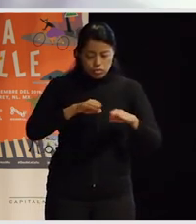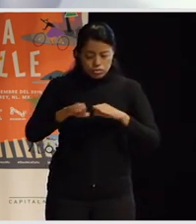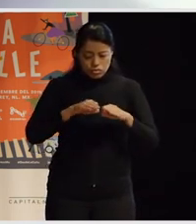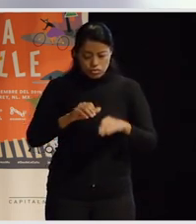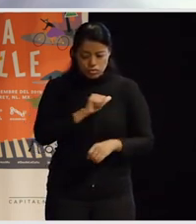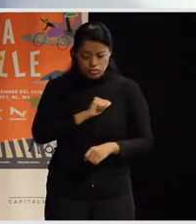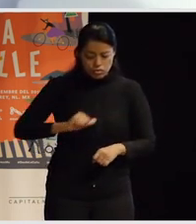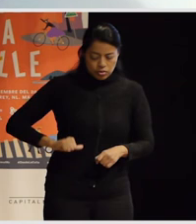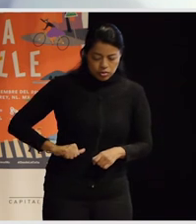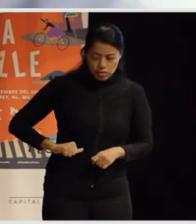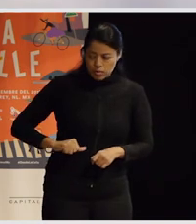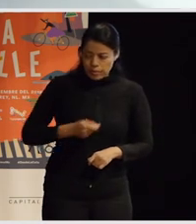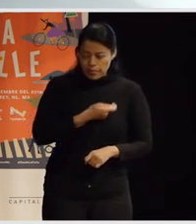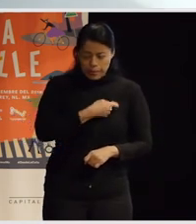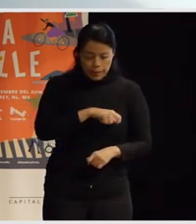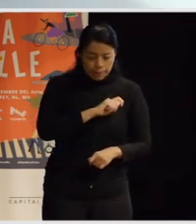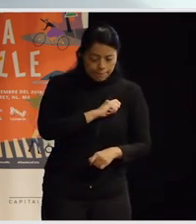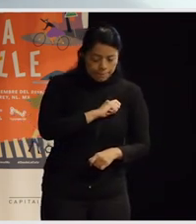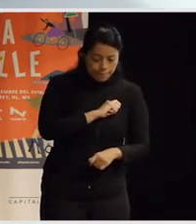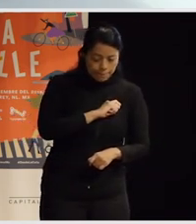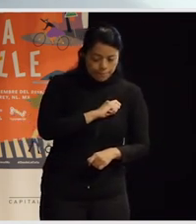ayuntamiento de Bilbao de una ciudad del País Vasco